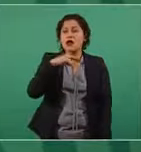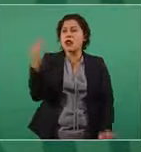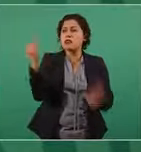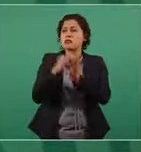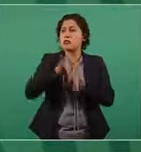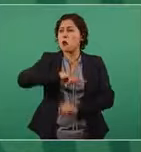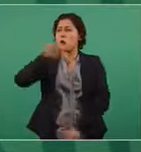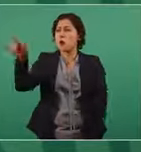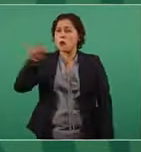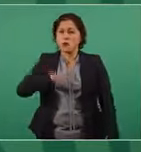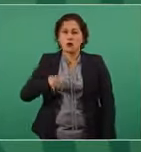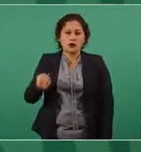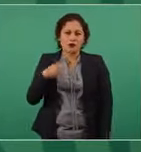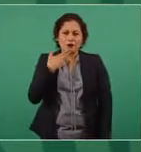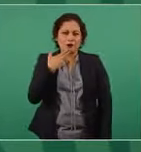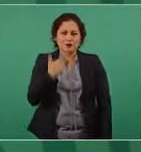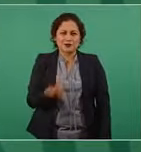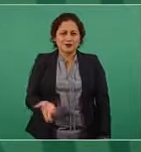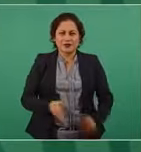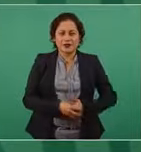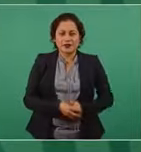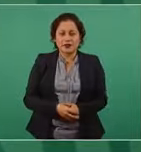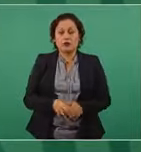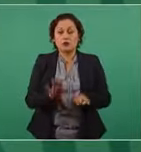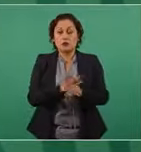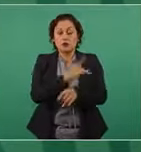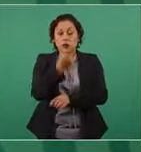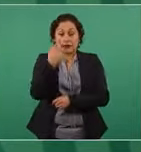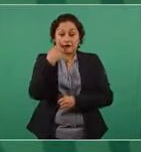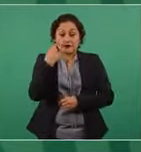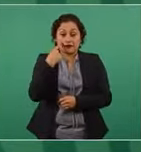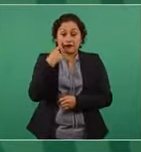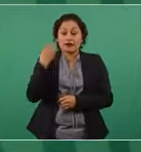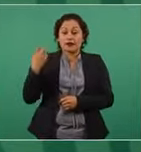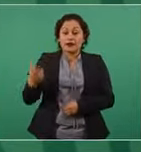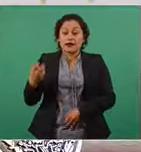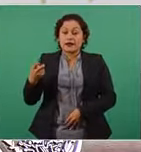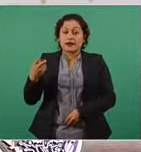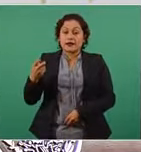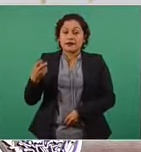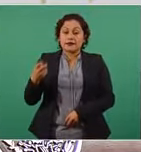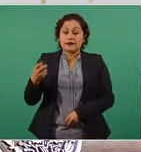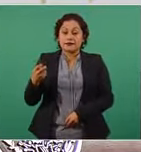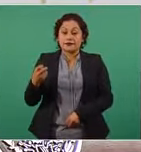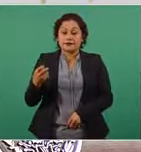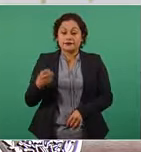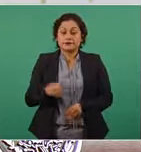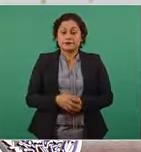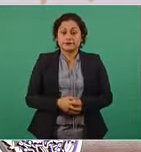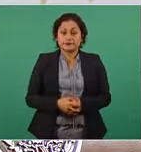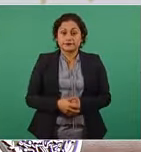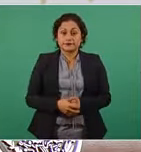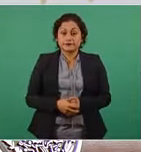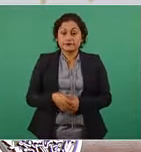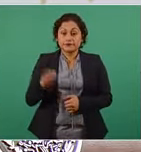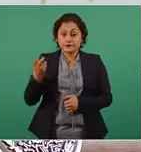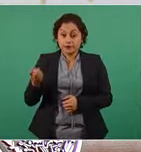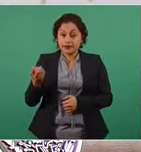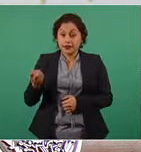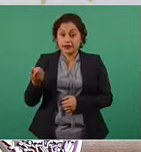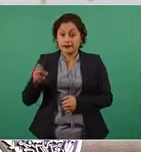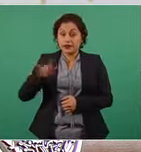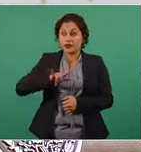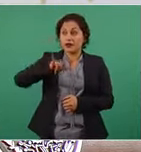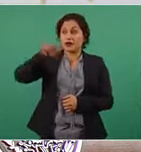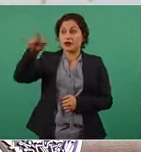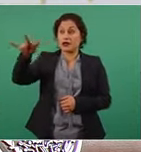Porque tiene que volar en promedio tres horas.